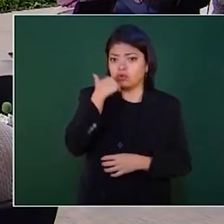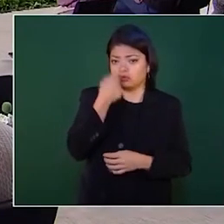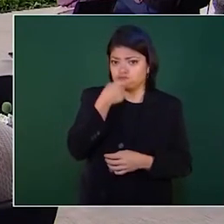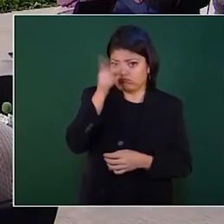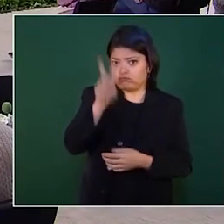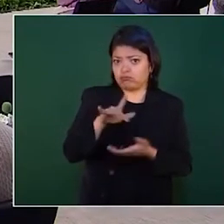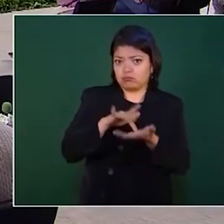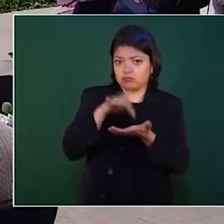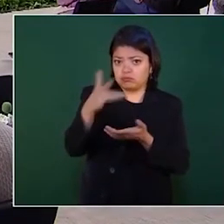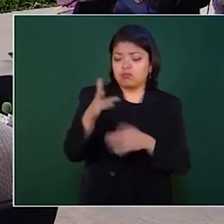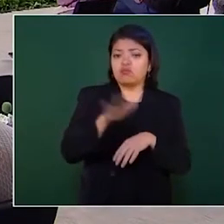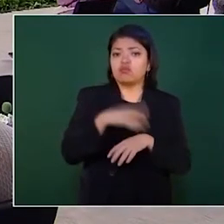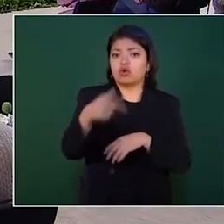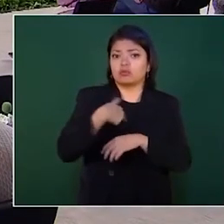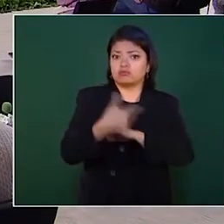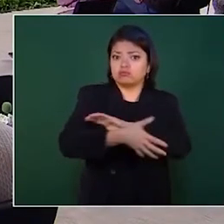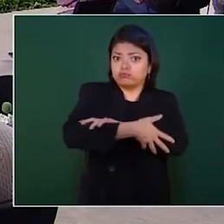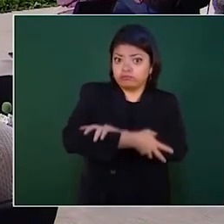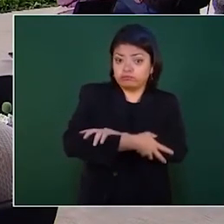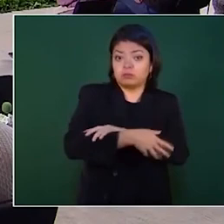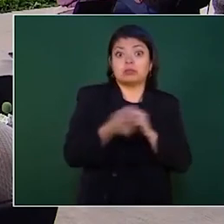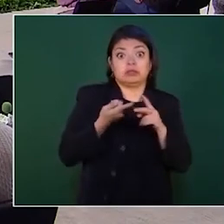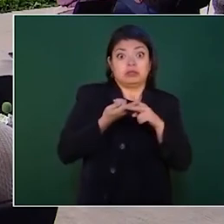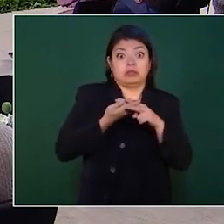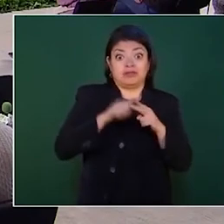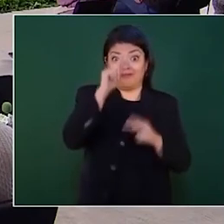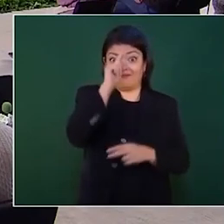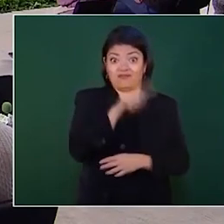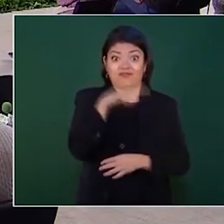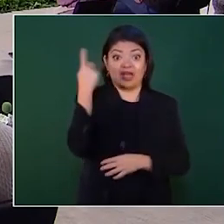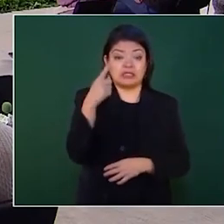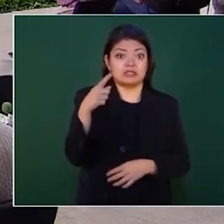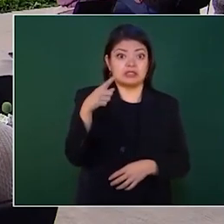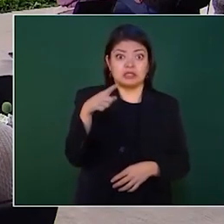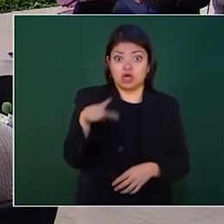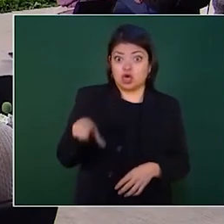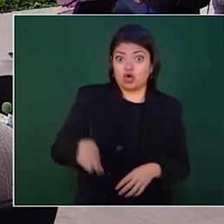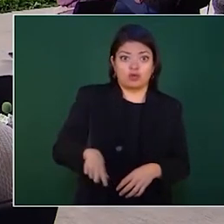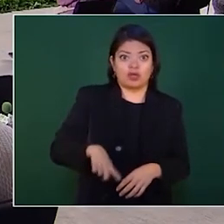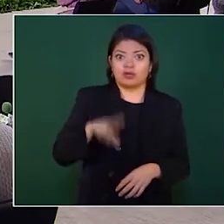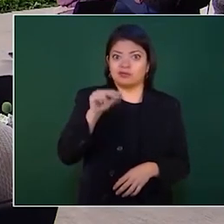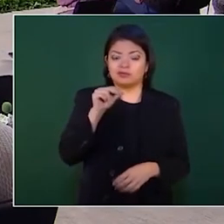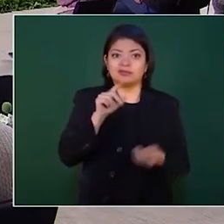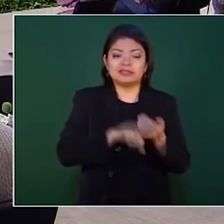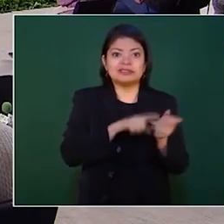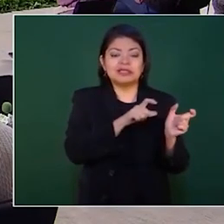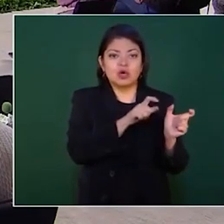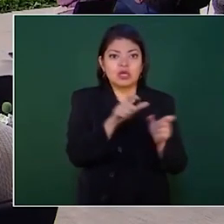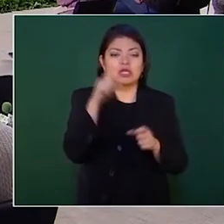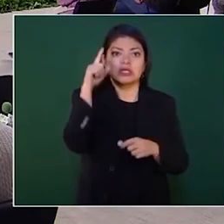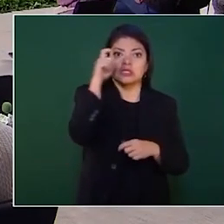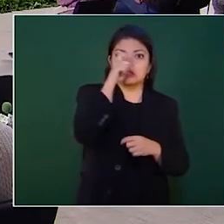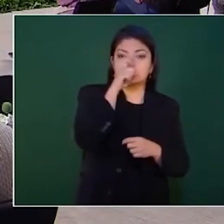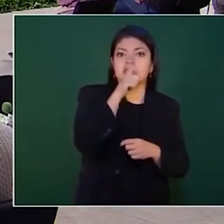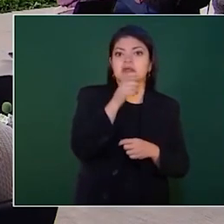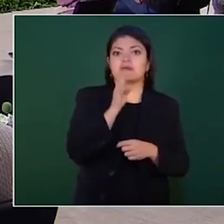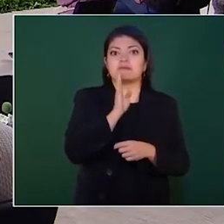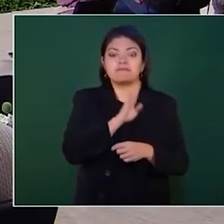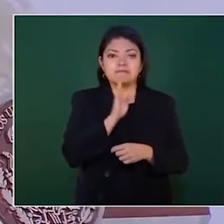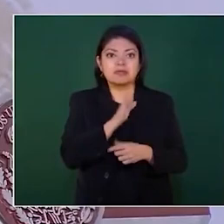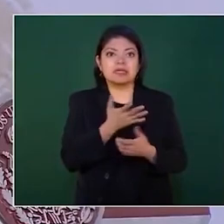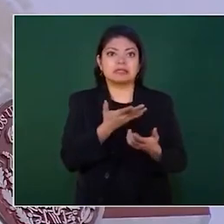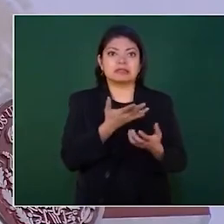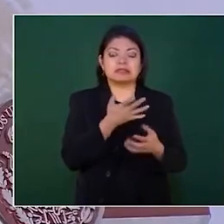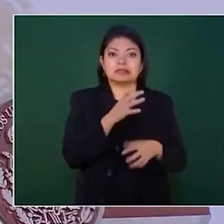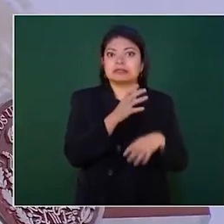porque ha habido solidaridad. No fue fácil el inicio, el inicio del gobierno fue muy duro en materia de seguridad. Vivimos momentos difíciles en